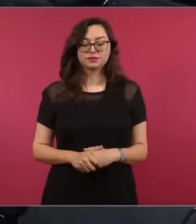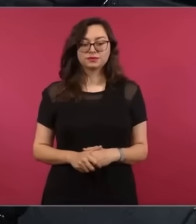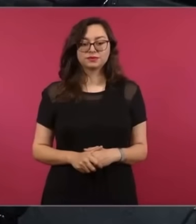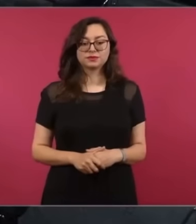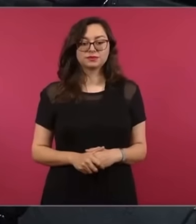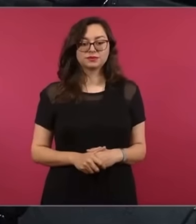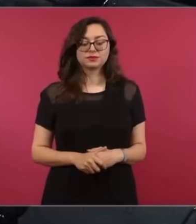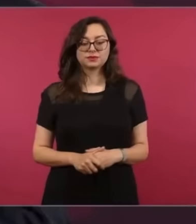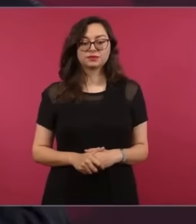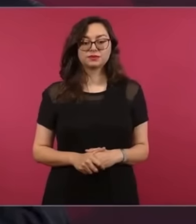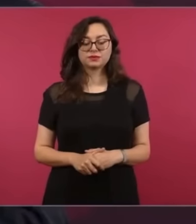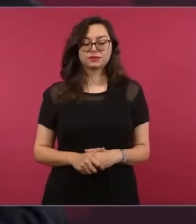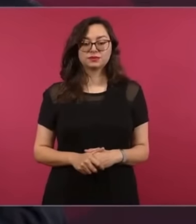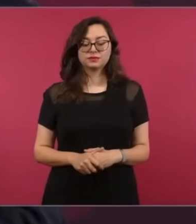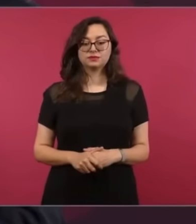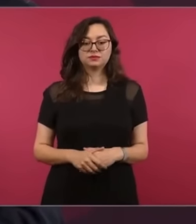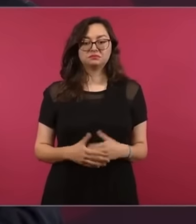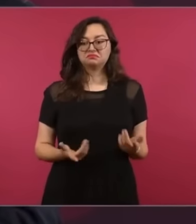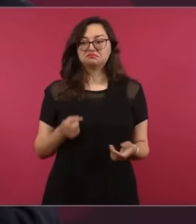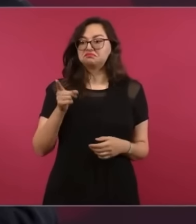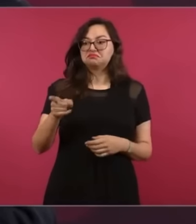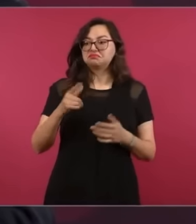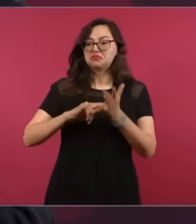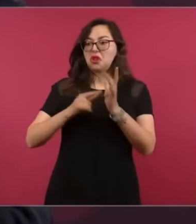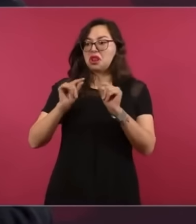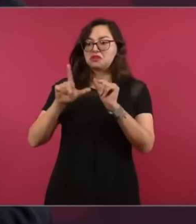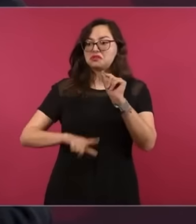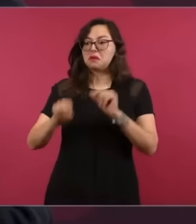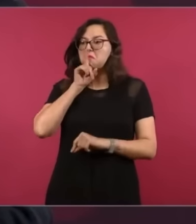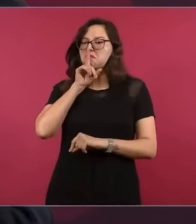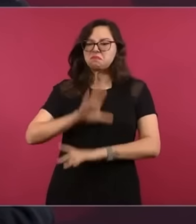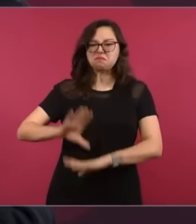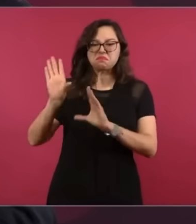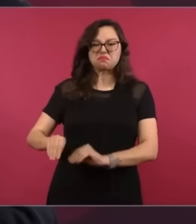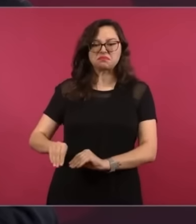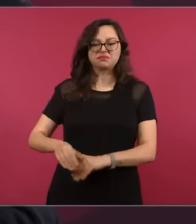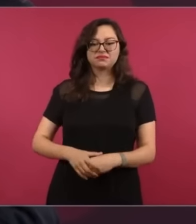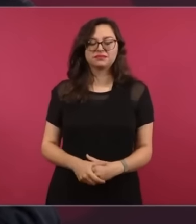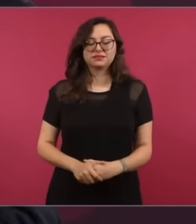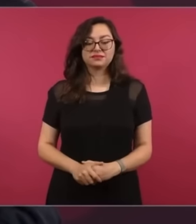censurar. Es que ellos tienen miedo de las multas.